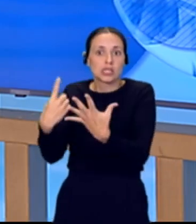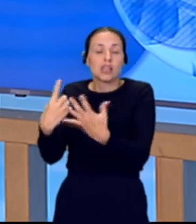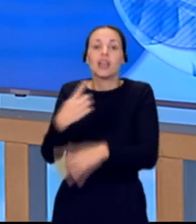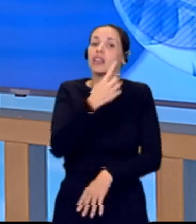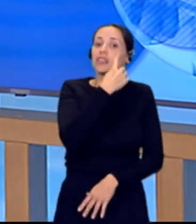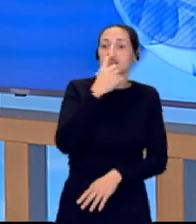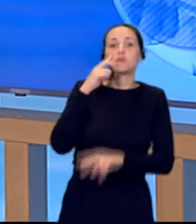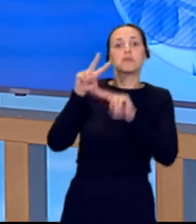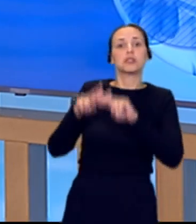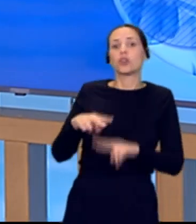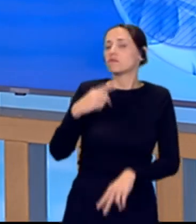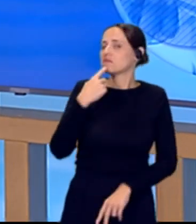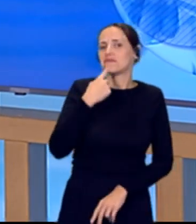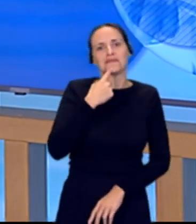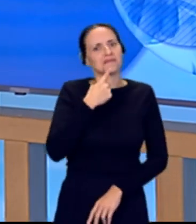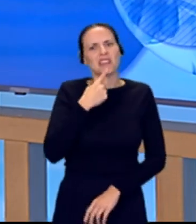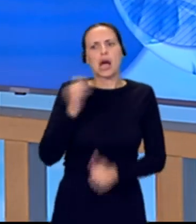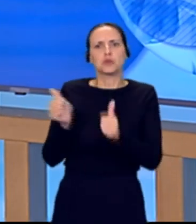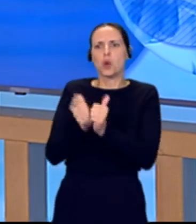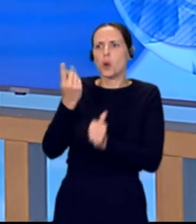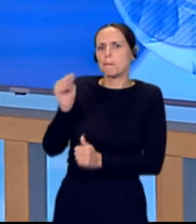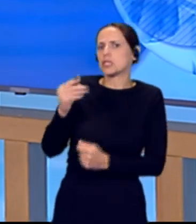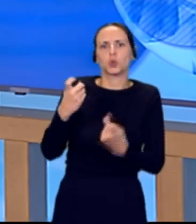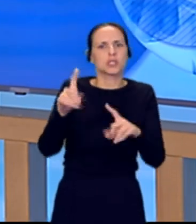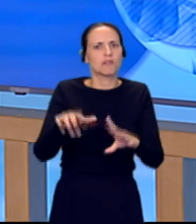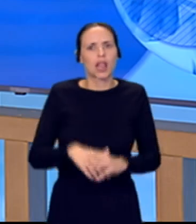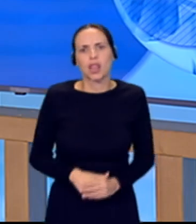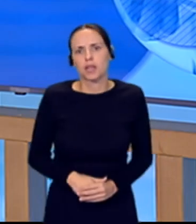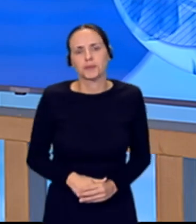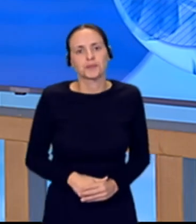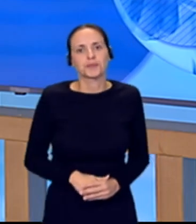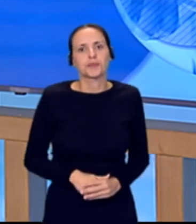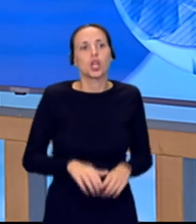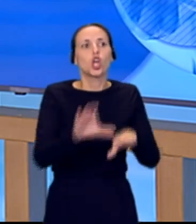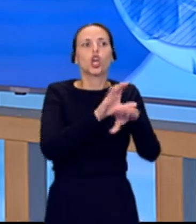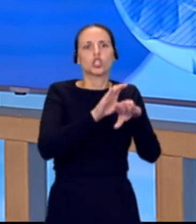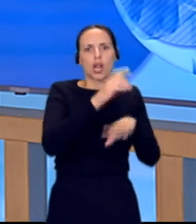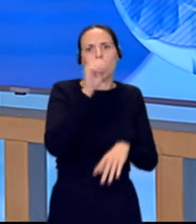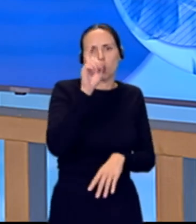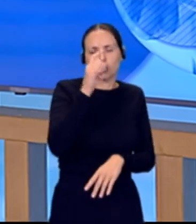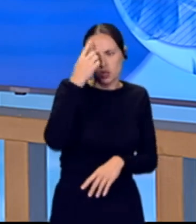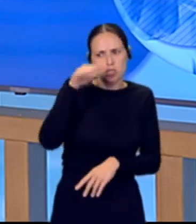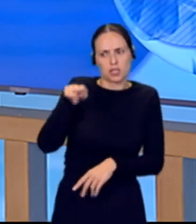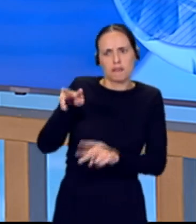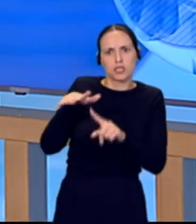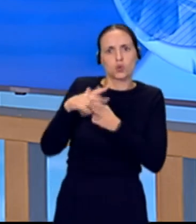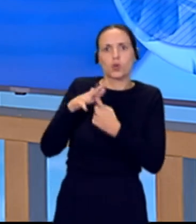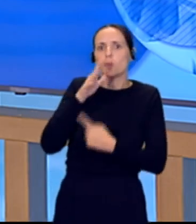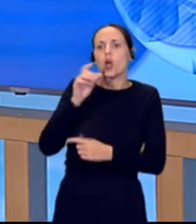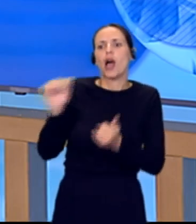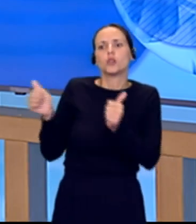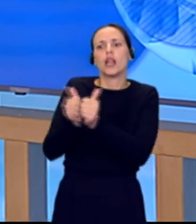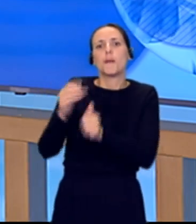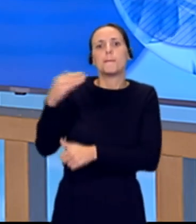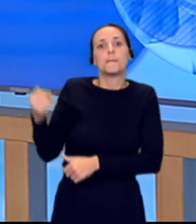que no hay razón para un auxiliar más. Desde Educación saben lo que está ocurriendo ahora con el auxiliar que está de baja